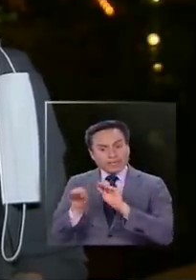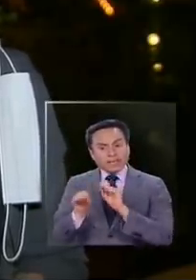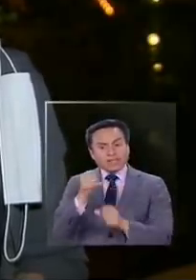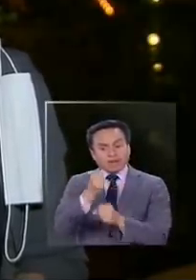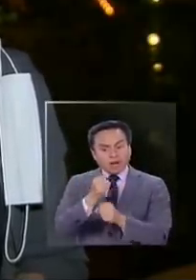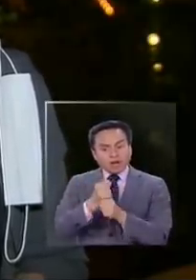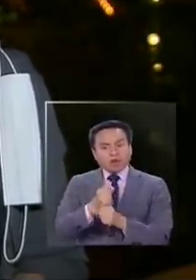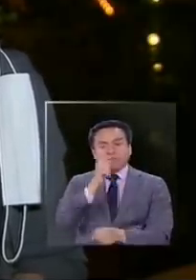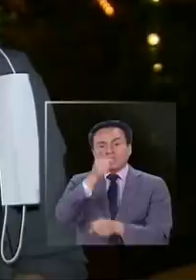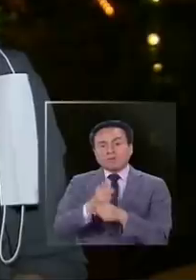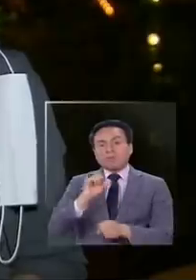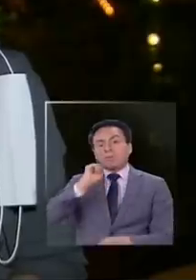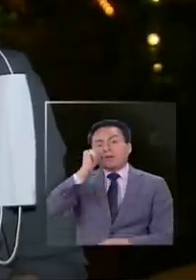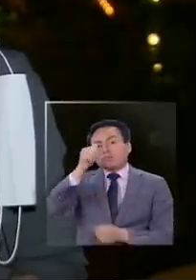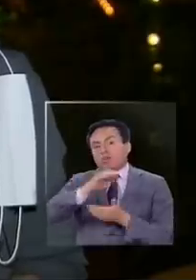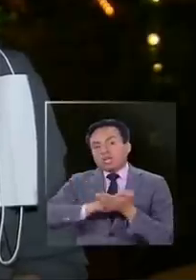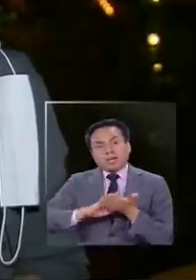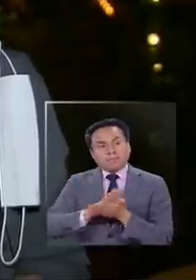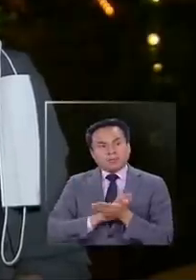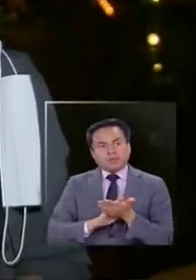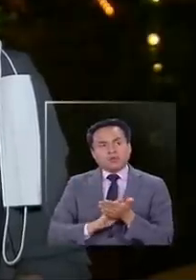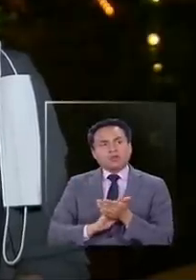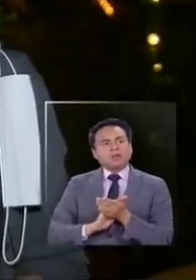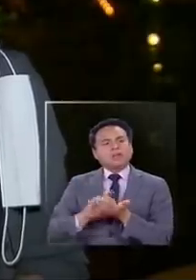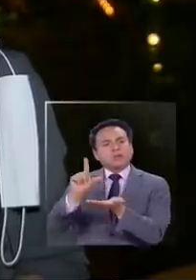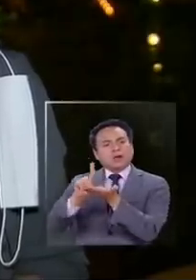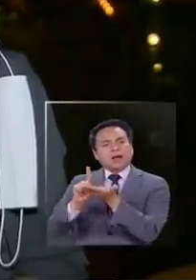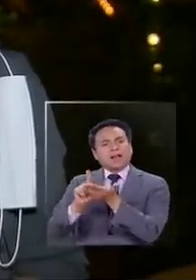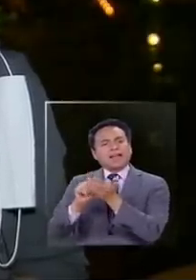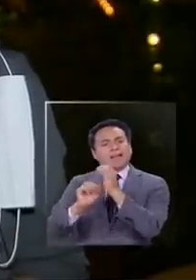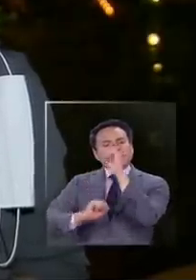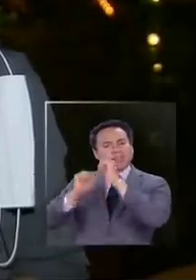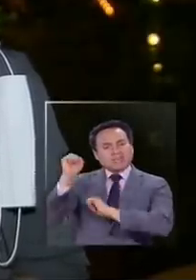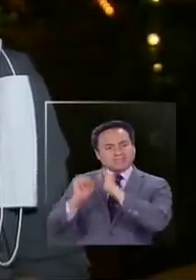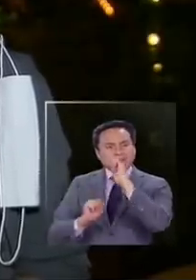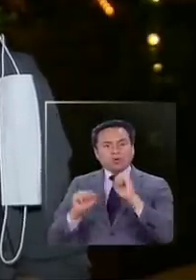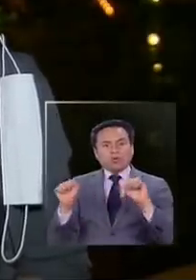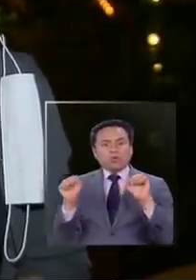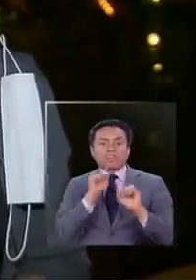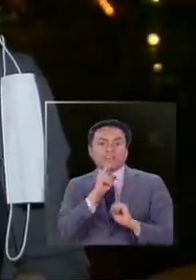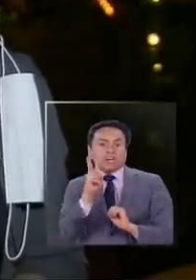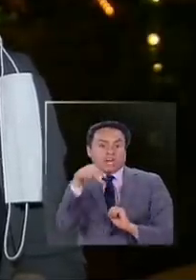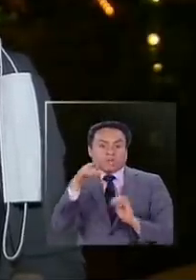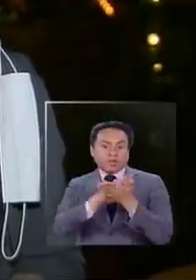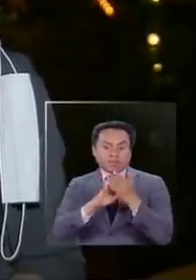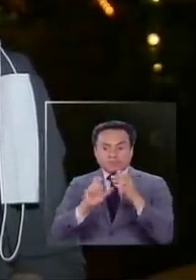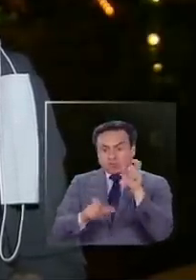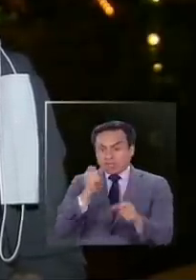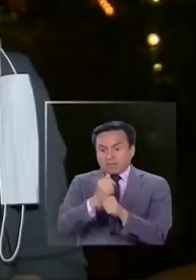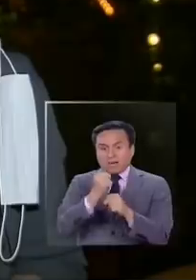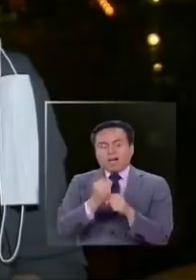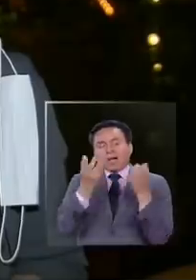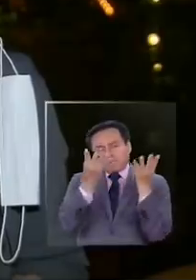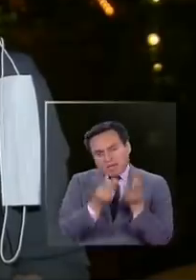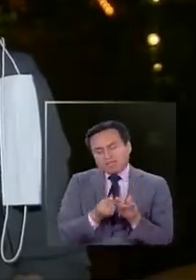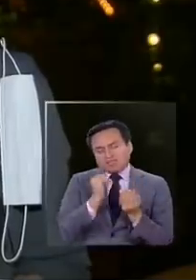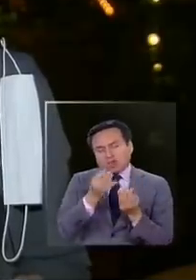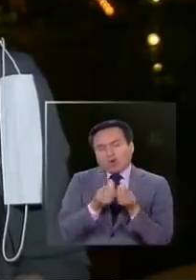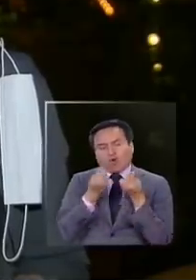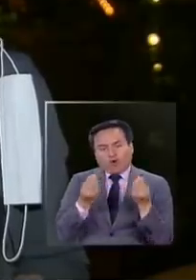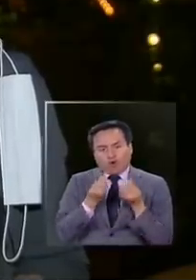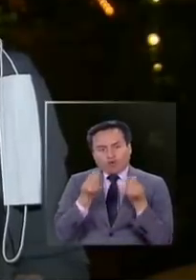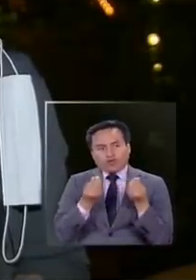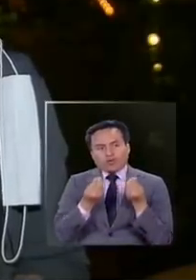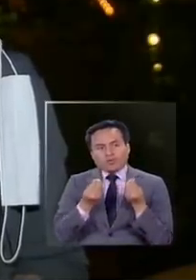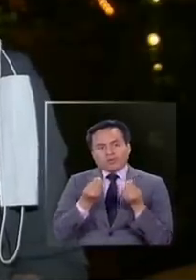¿Habrá alguna dictada en el día de mañana, por ejemplo, para que en una planta los trabajadores, en un canal como este que trabaja gente, pese a que está reducida por las razones obvias